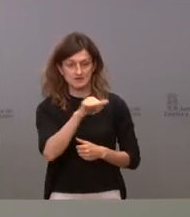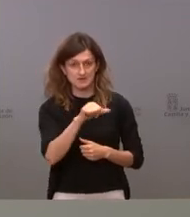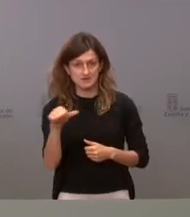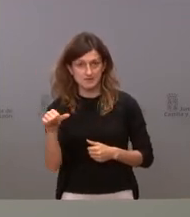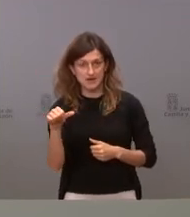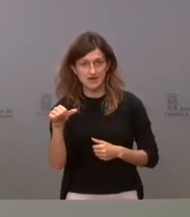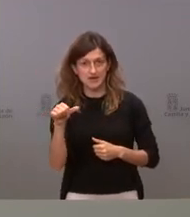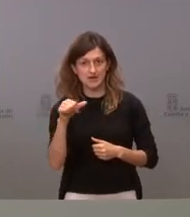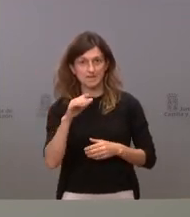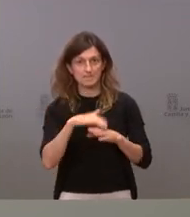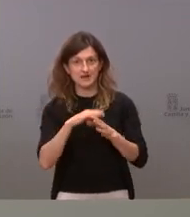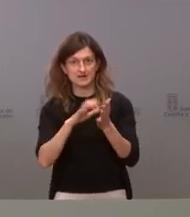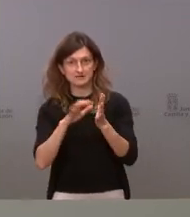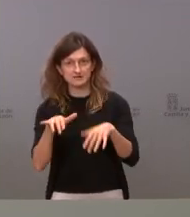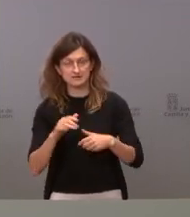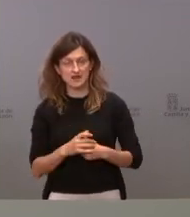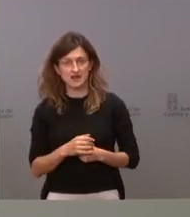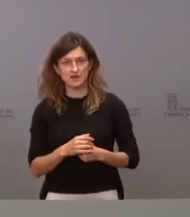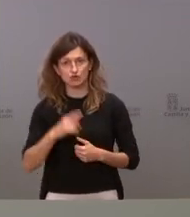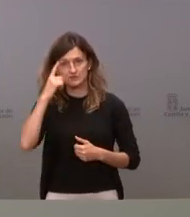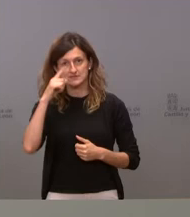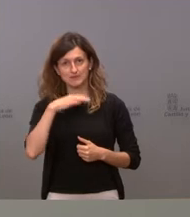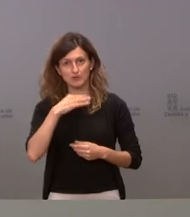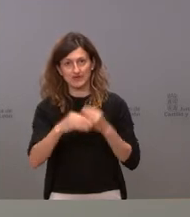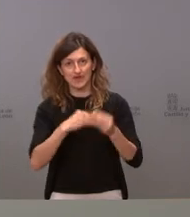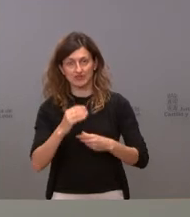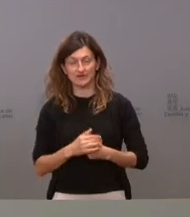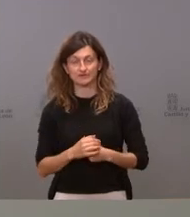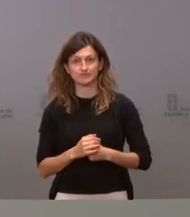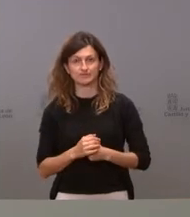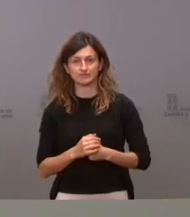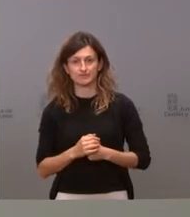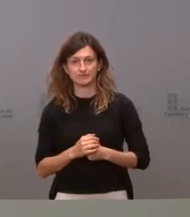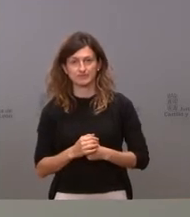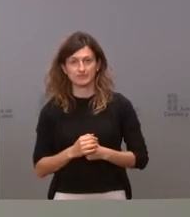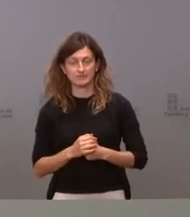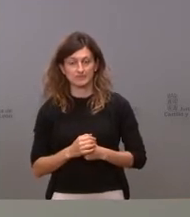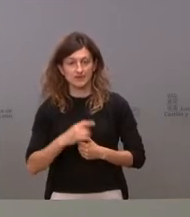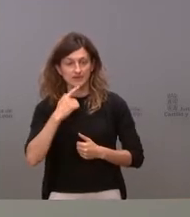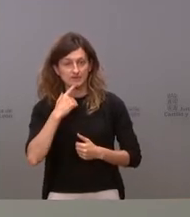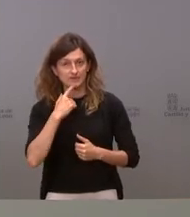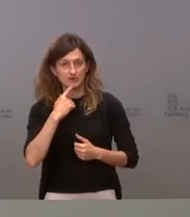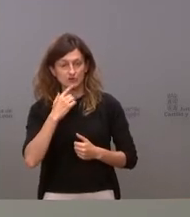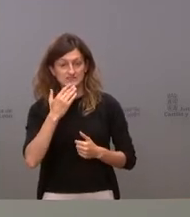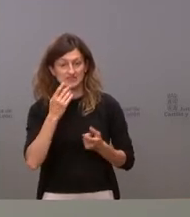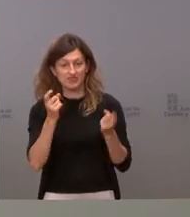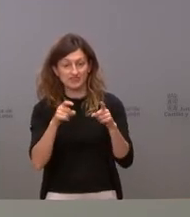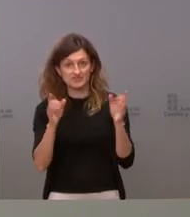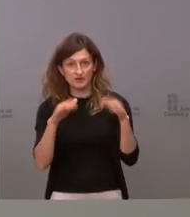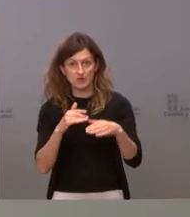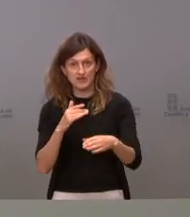habilitada para toda la comunidad, como bien saben ustedes. Recordar que es esencial no acudir sin cita